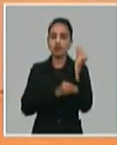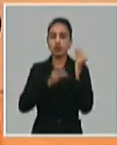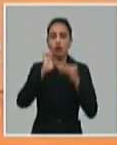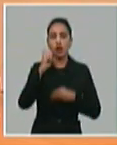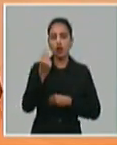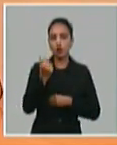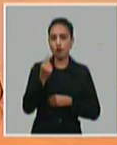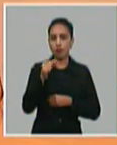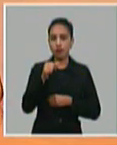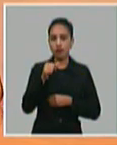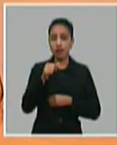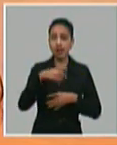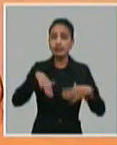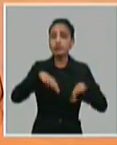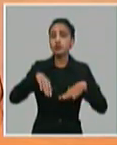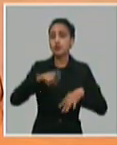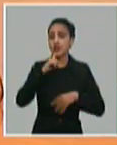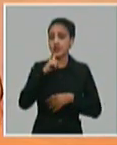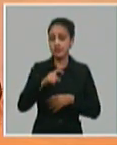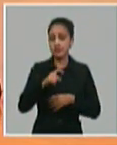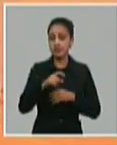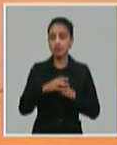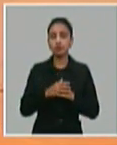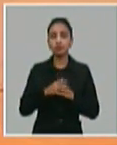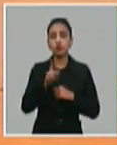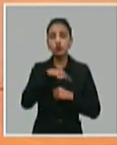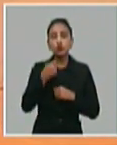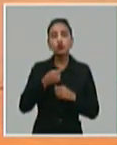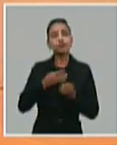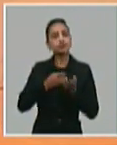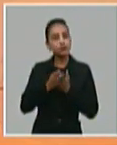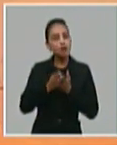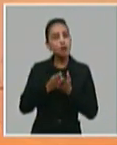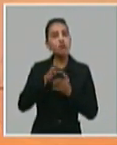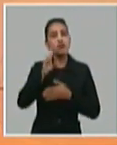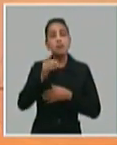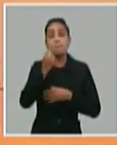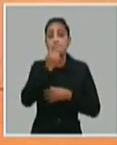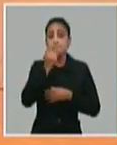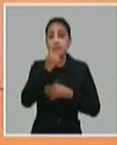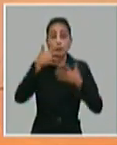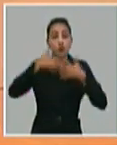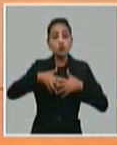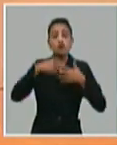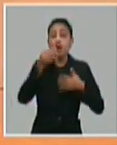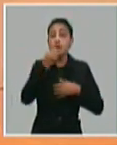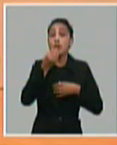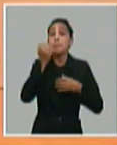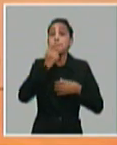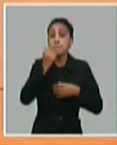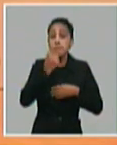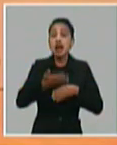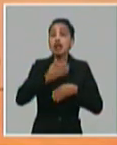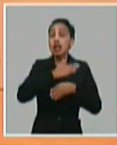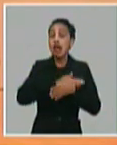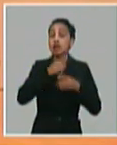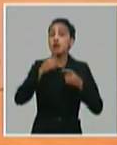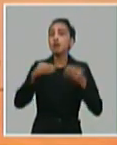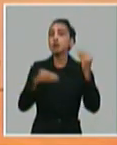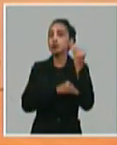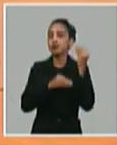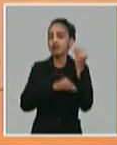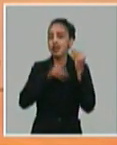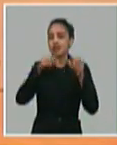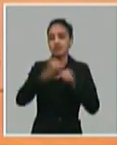economía aún en estas circunstancias e insistimos que ahora hay que producir más alimentos que antes y tenemos que potenciar ese